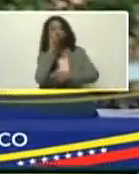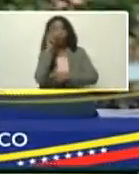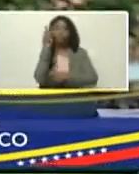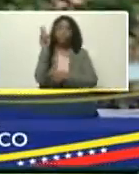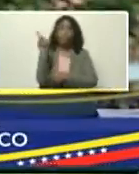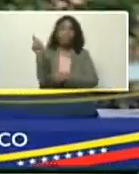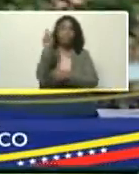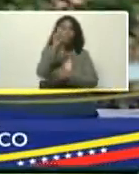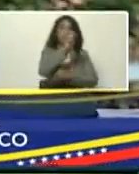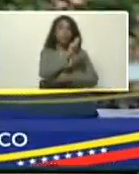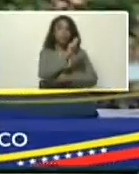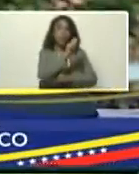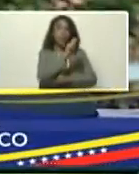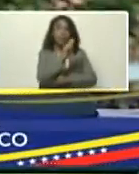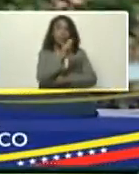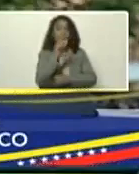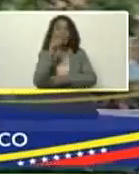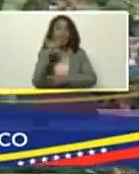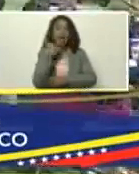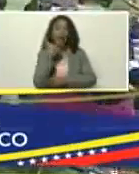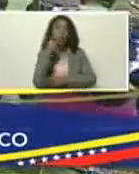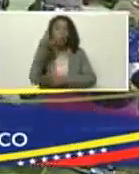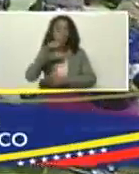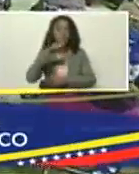mensual, si fuese necesario,